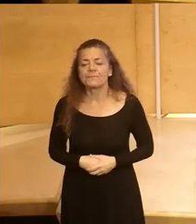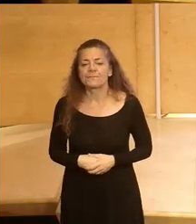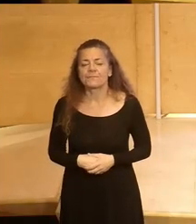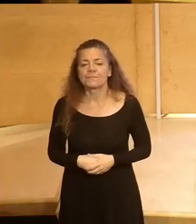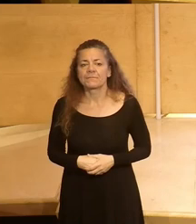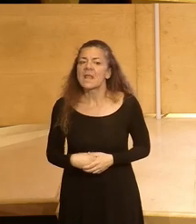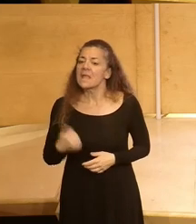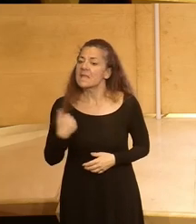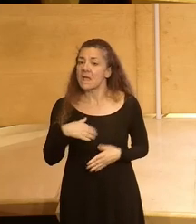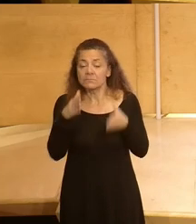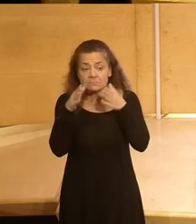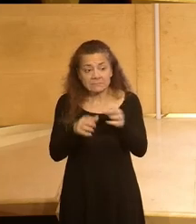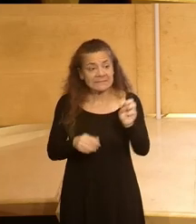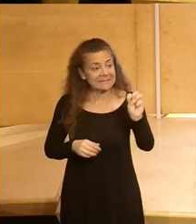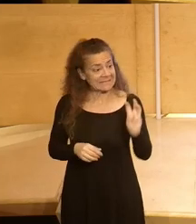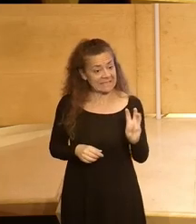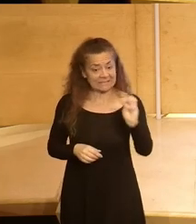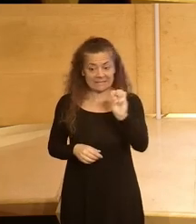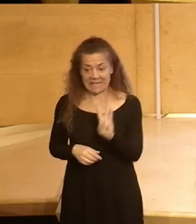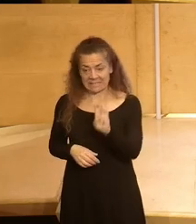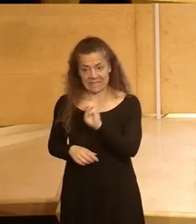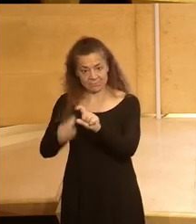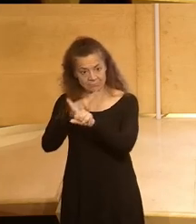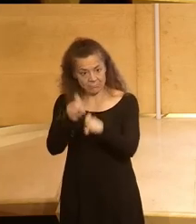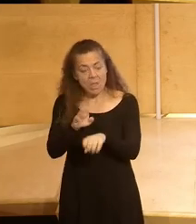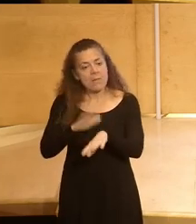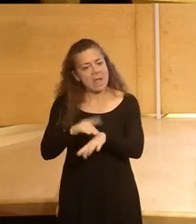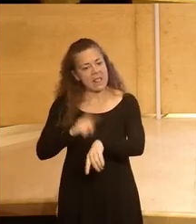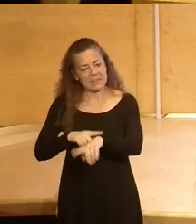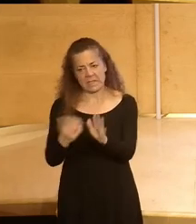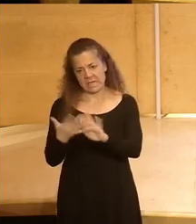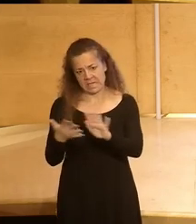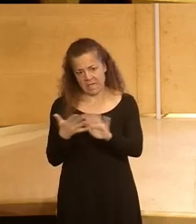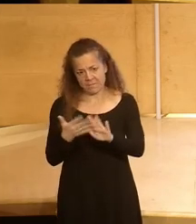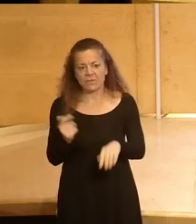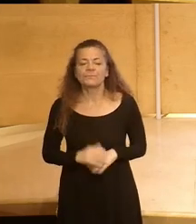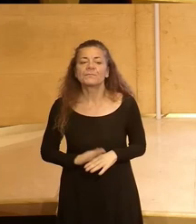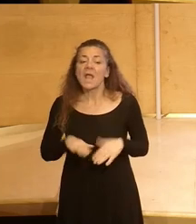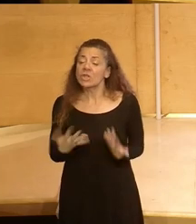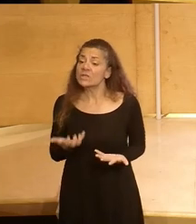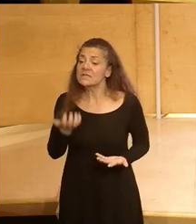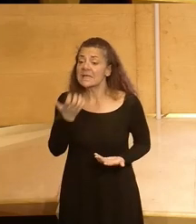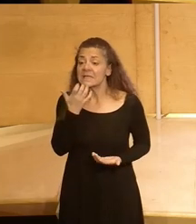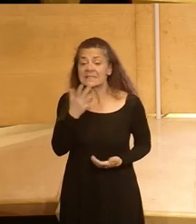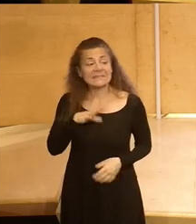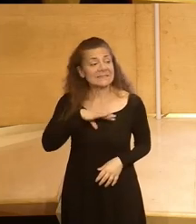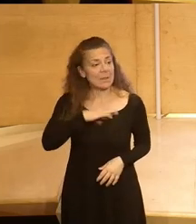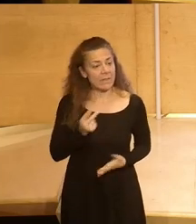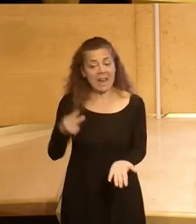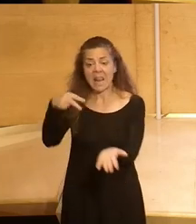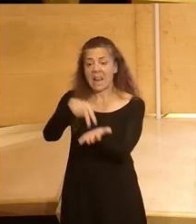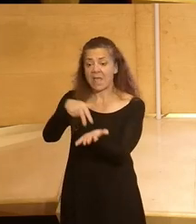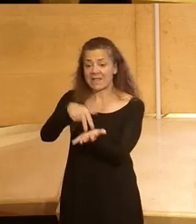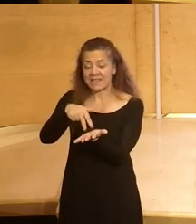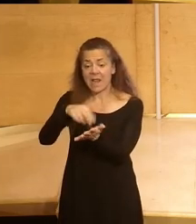y vamos a ir de tres en tres para que podamos ir rápidamente entonces si se pueden levantar